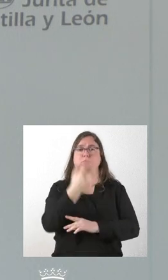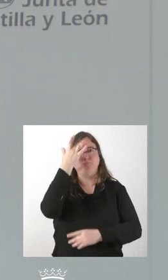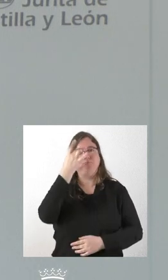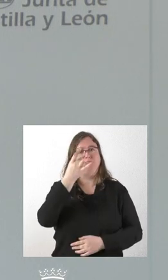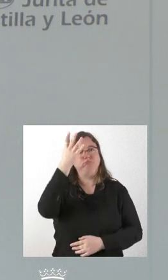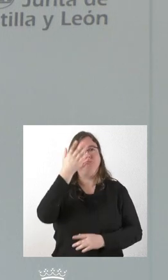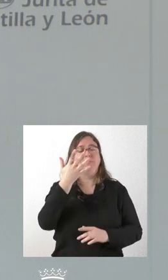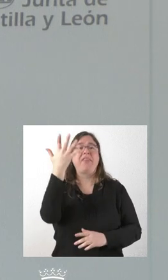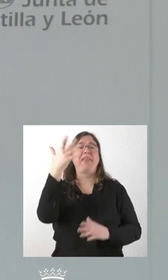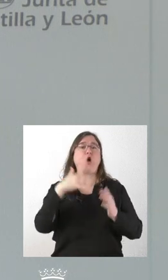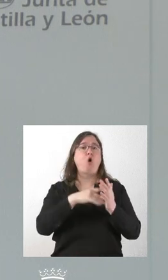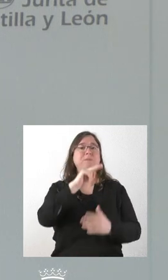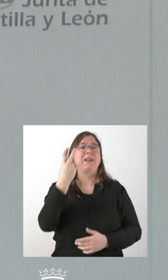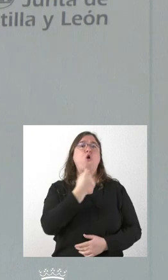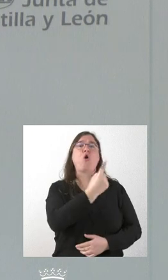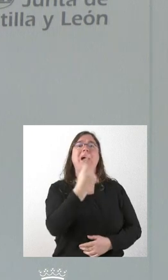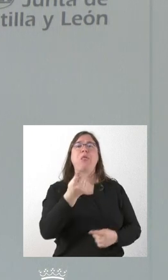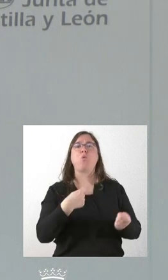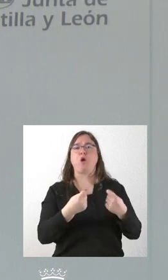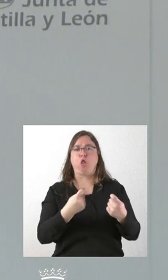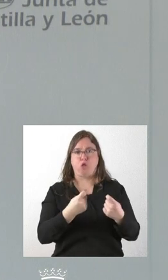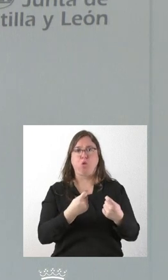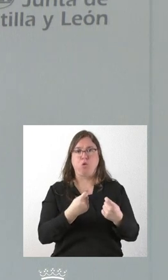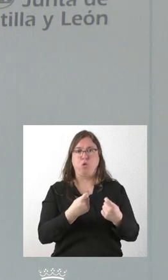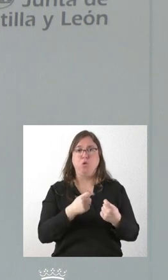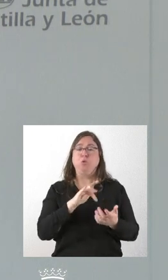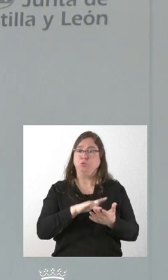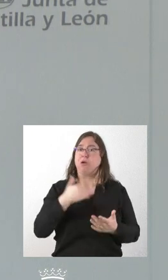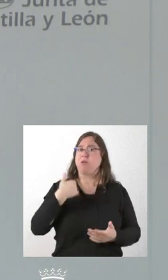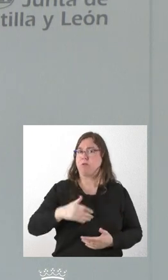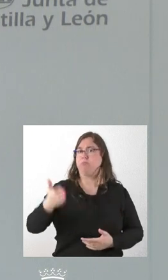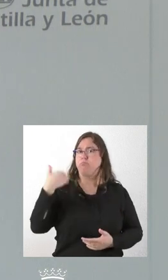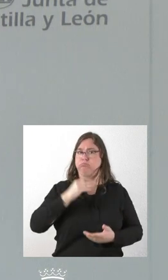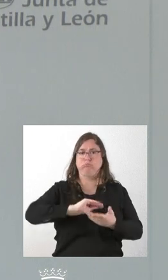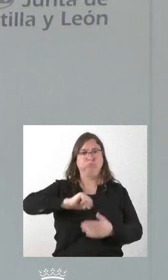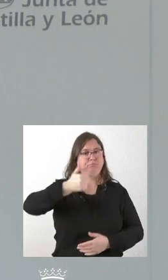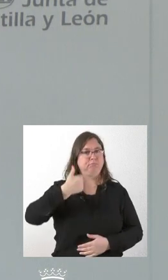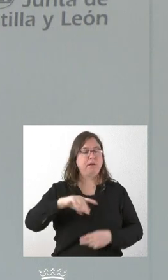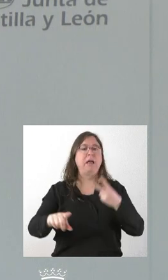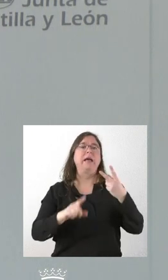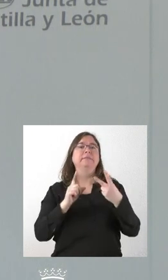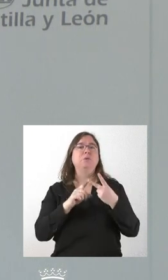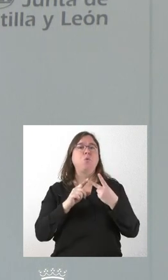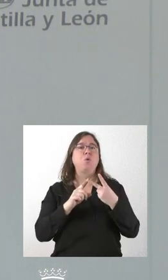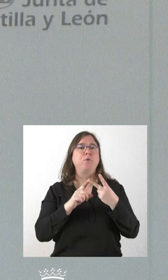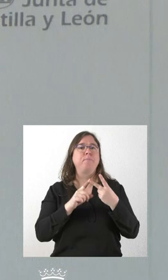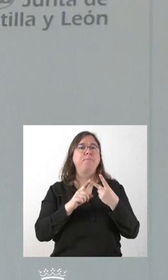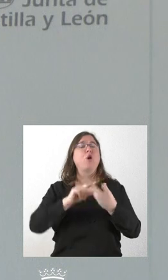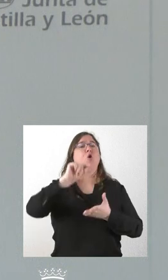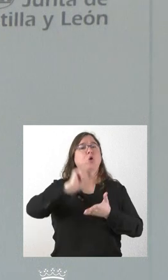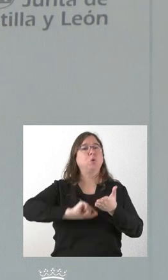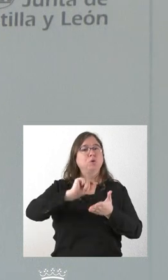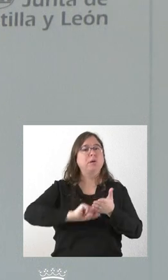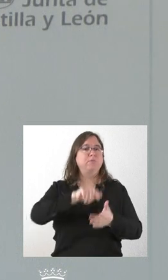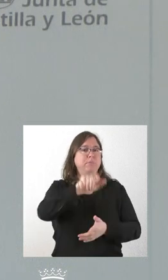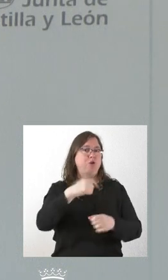suponía cinco mil euros para cada uno de los negocios que ya se desarrolló y se resolvió. Un segundo eje fue la contratación de